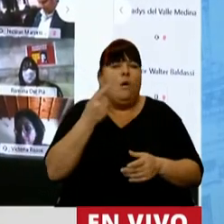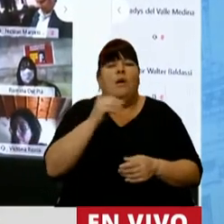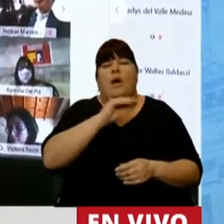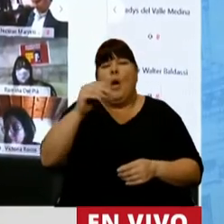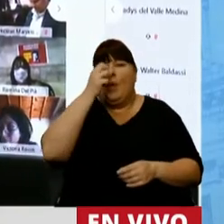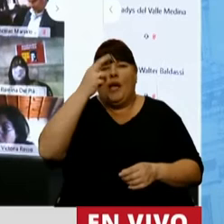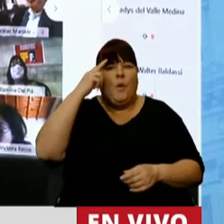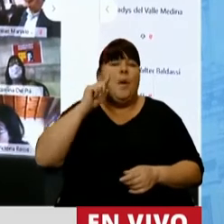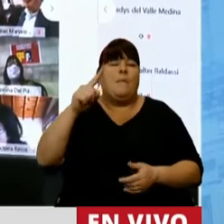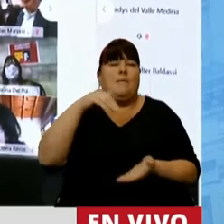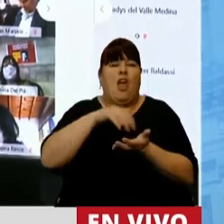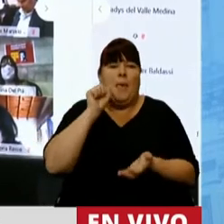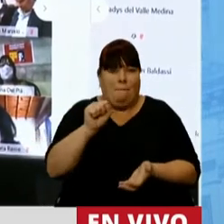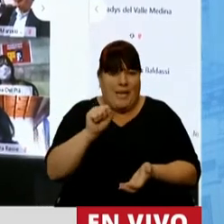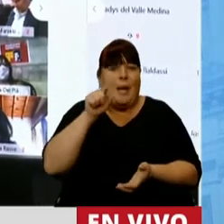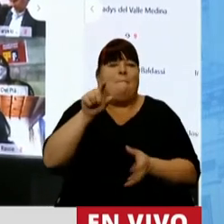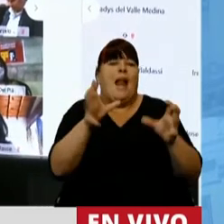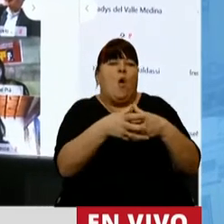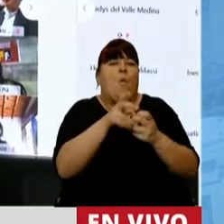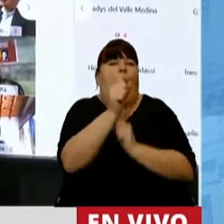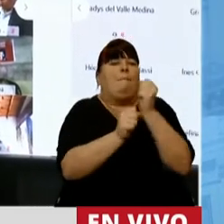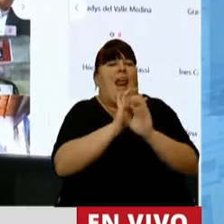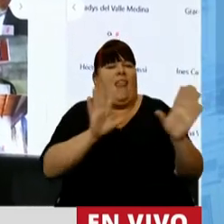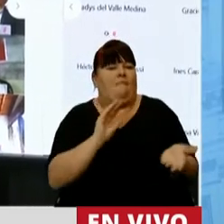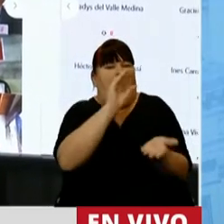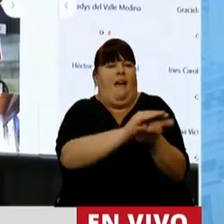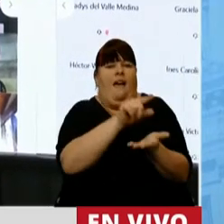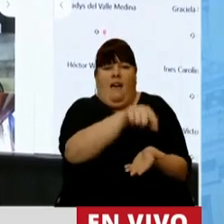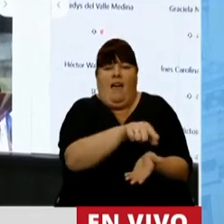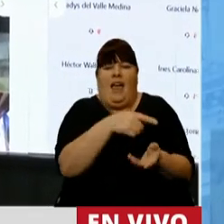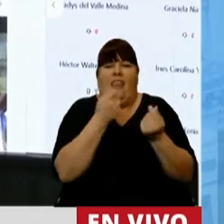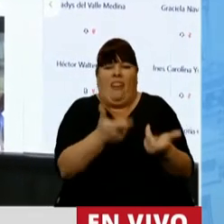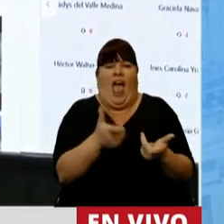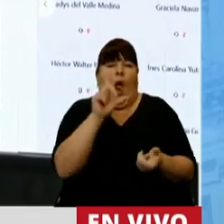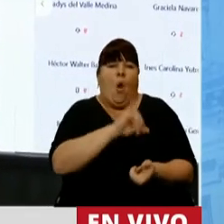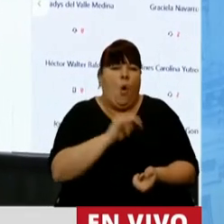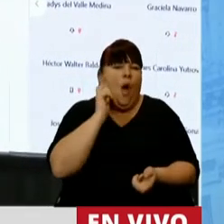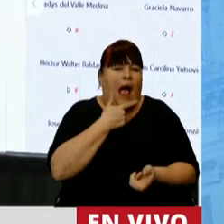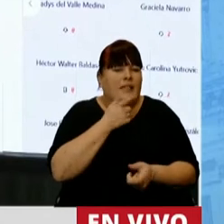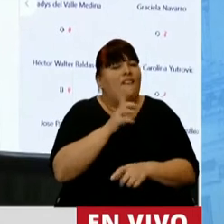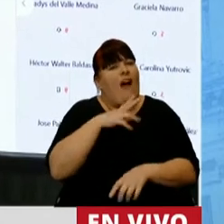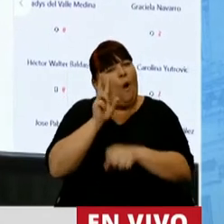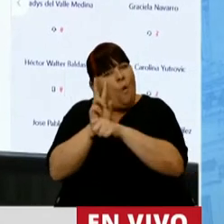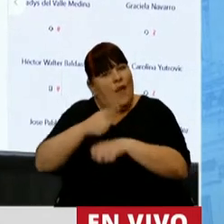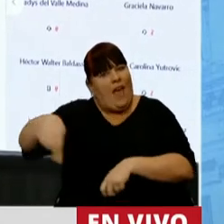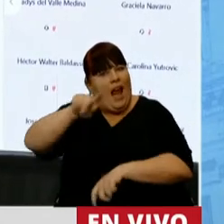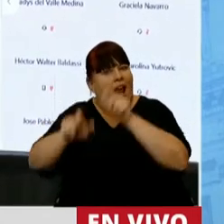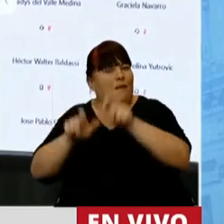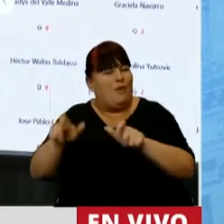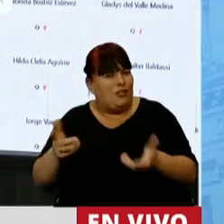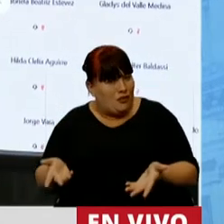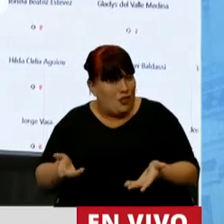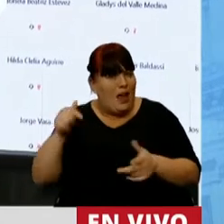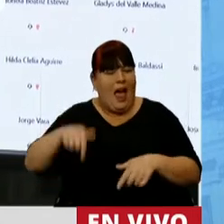asignación de 29 mil millones de pesos para ese grupito de empresas que proveen un servicio público y no se está cuidando el interés del usuario.